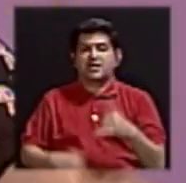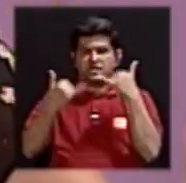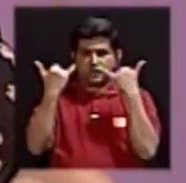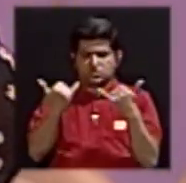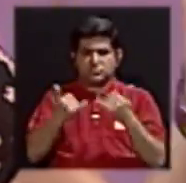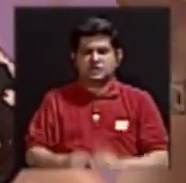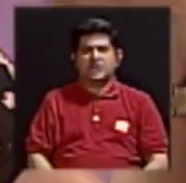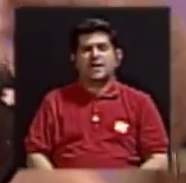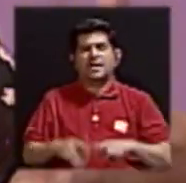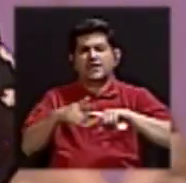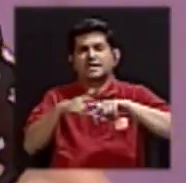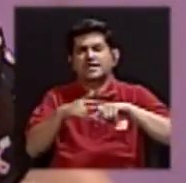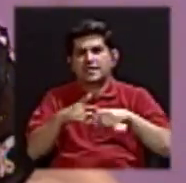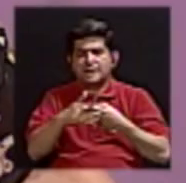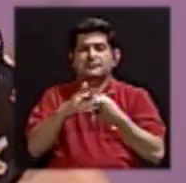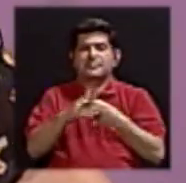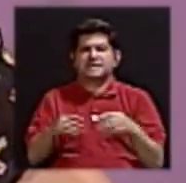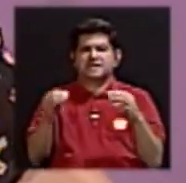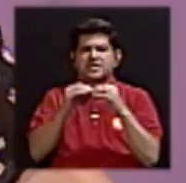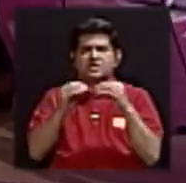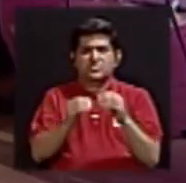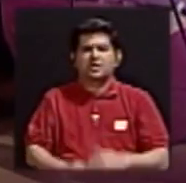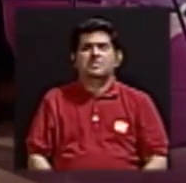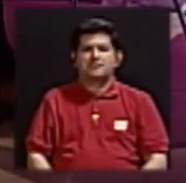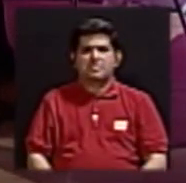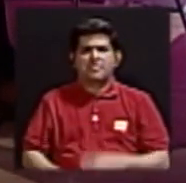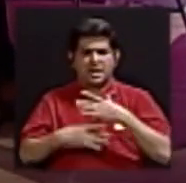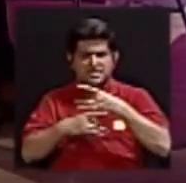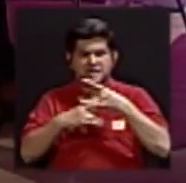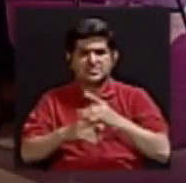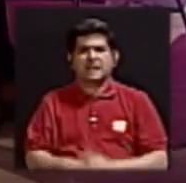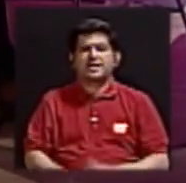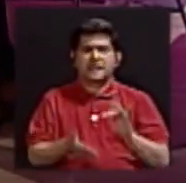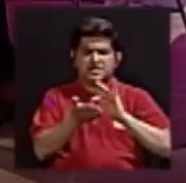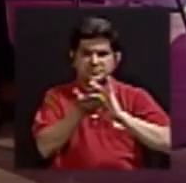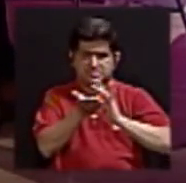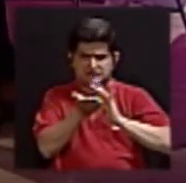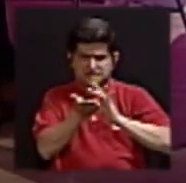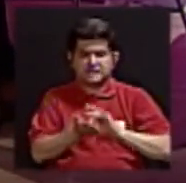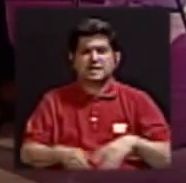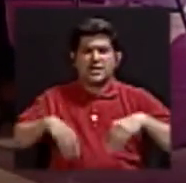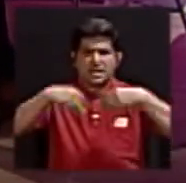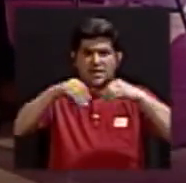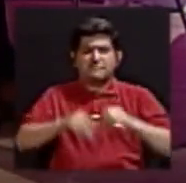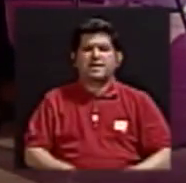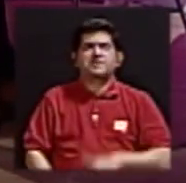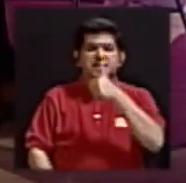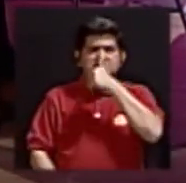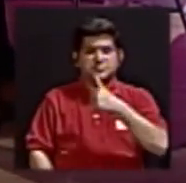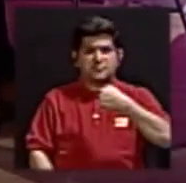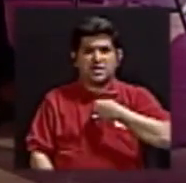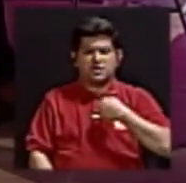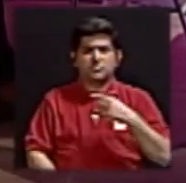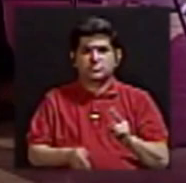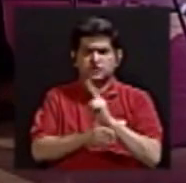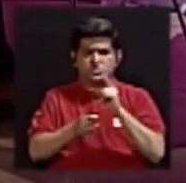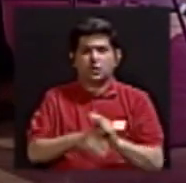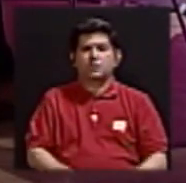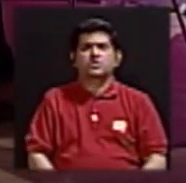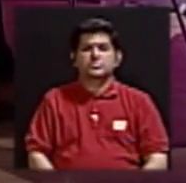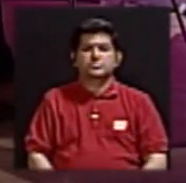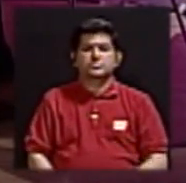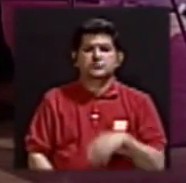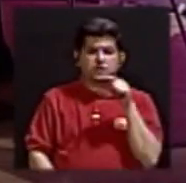están entrando, digamos, con mucho mayor potencia a las farmacias privadas. A mí me gusta usar farmacias magistrales,